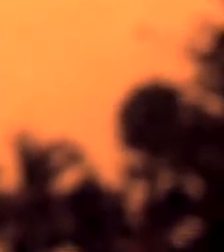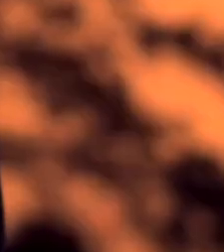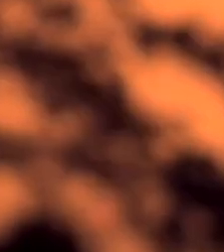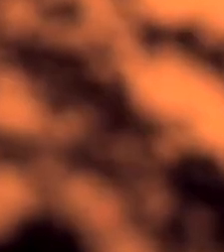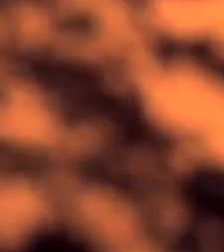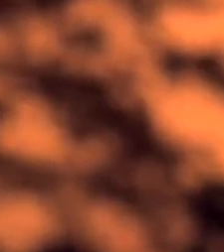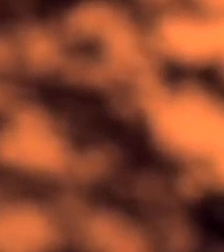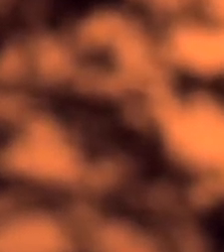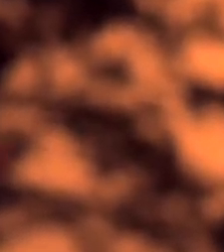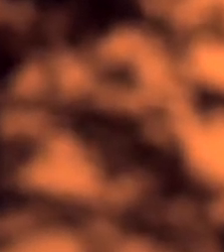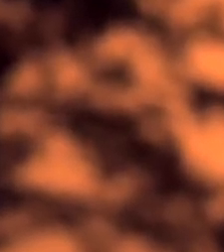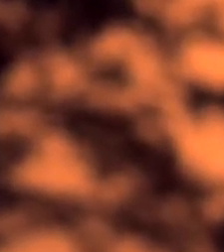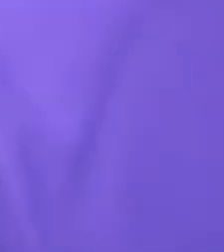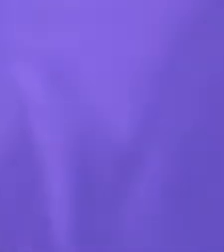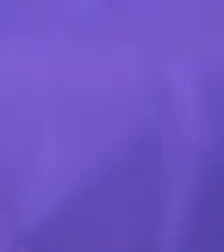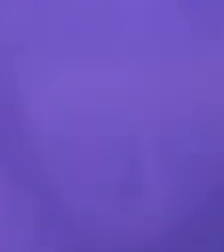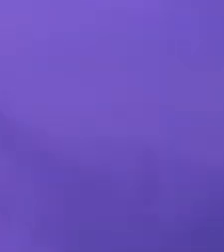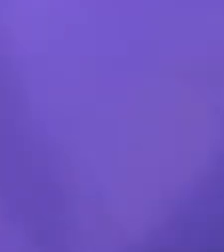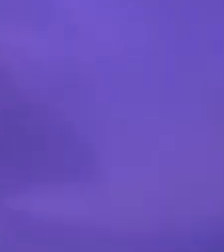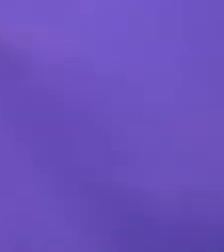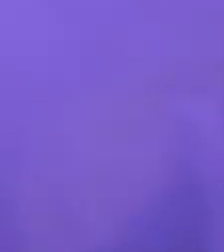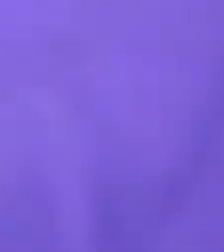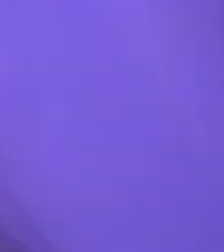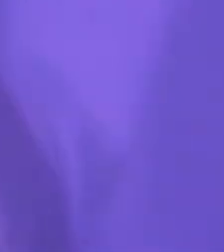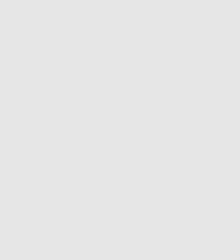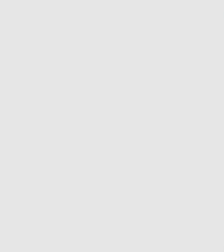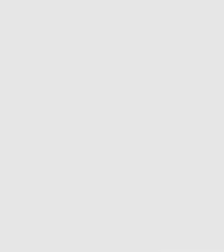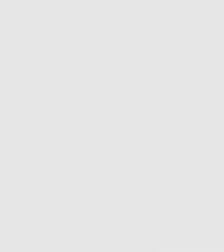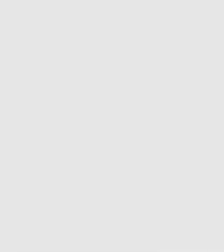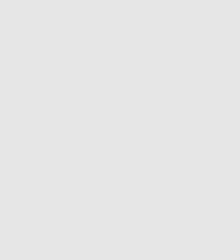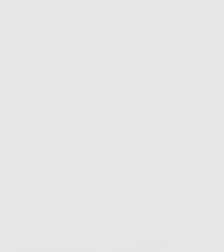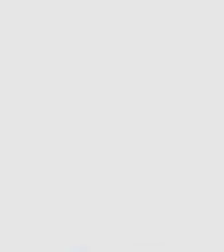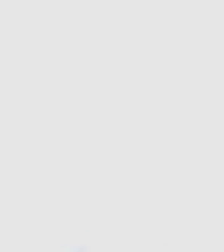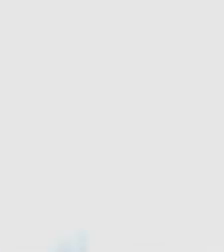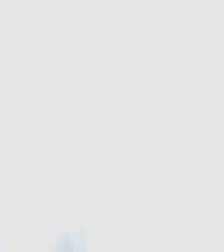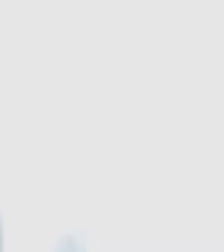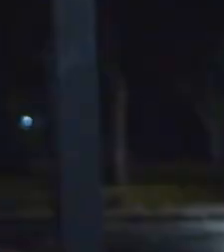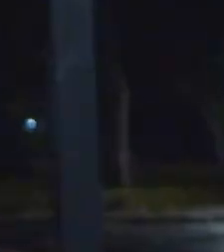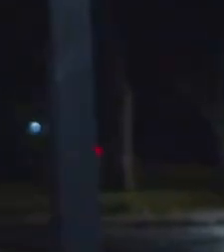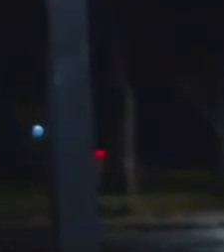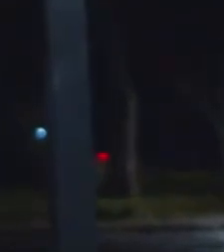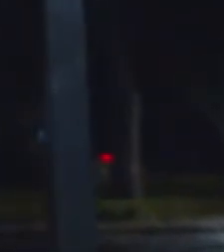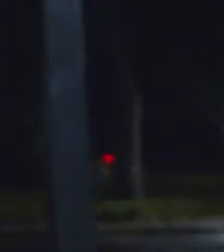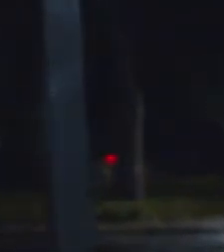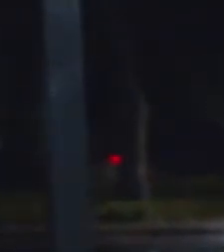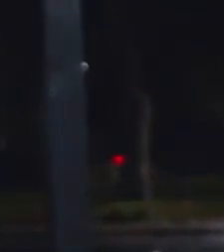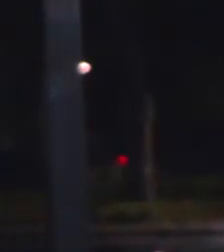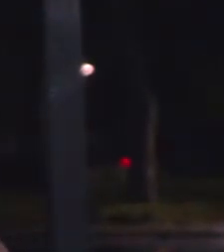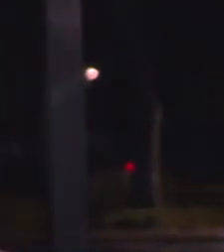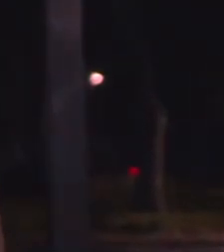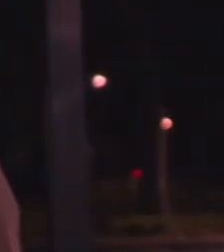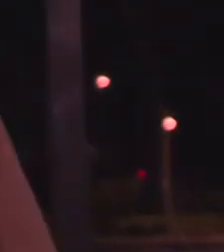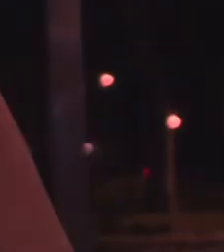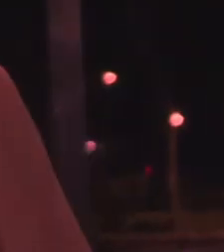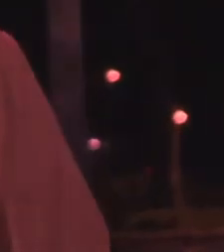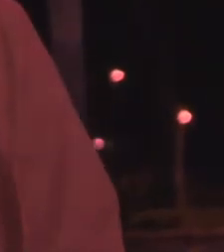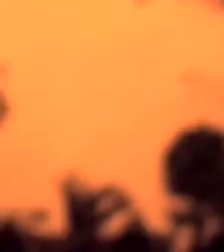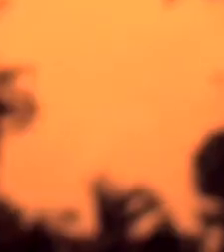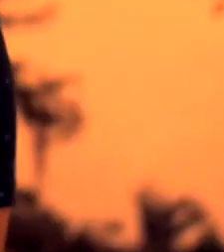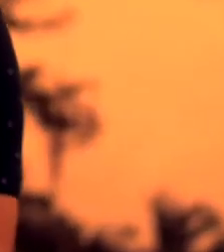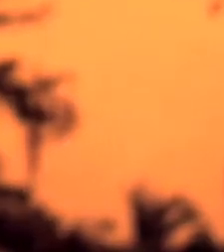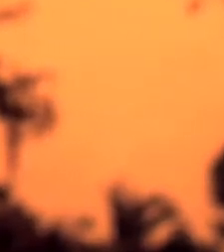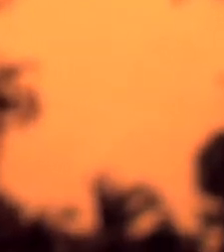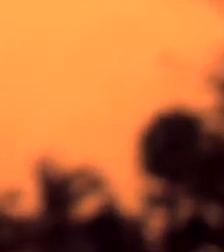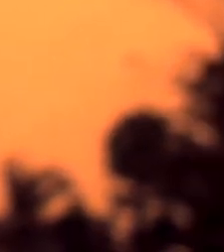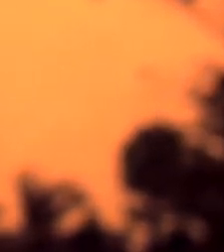De la vilo, asilo y de este estilo. Tiempo de ser niños, hablando por una lata con un hilo. El pan de cada día, ver cifras en rojo.